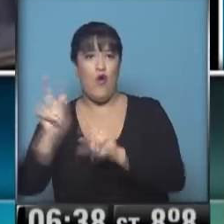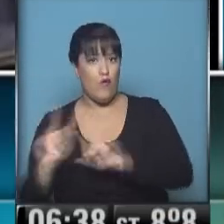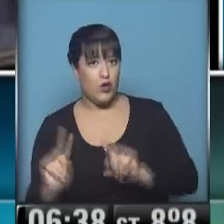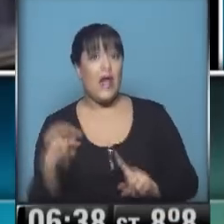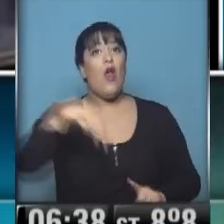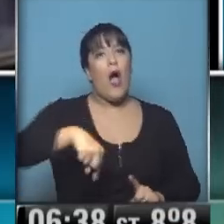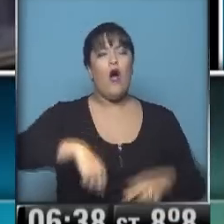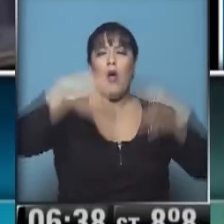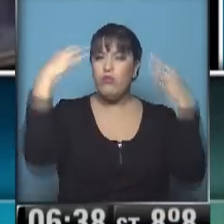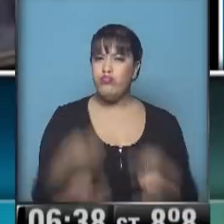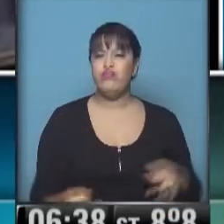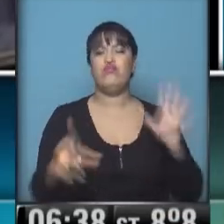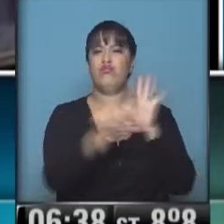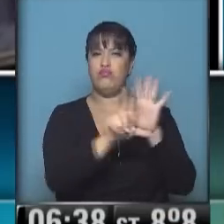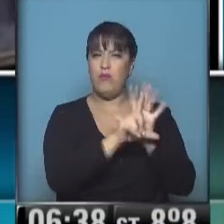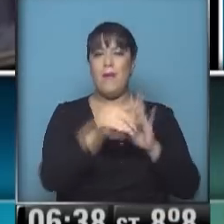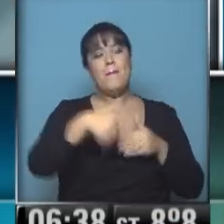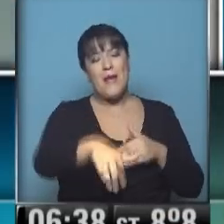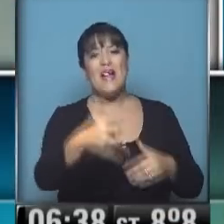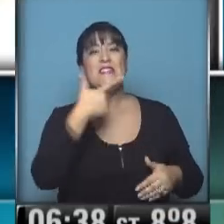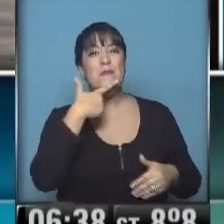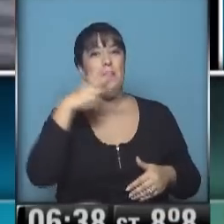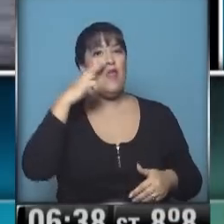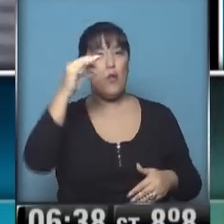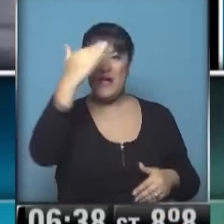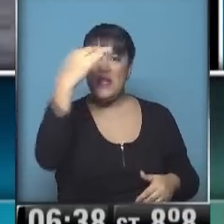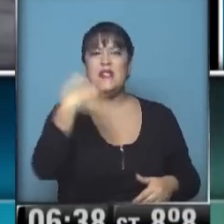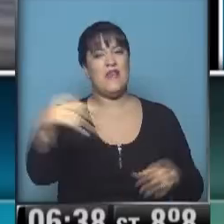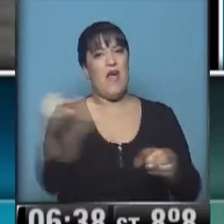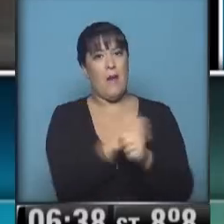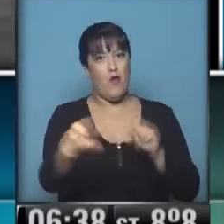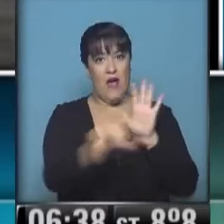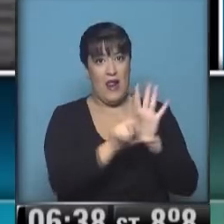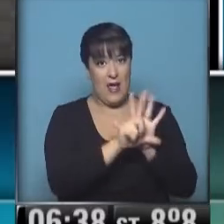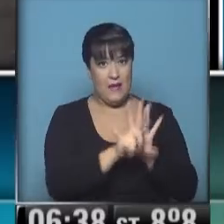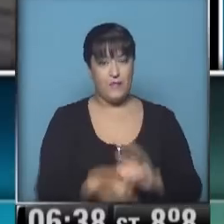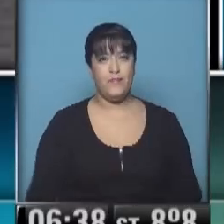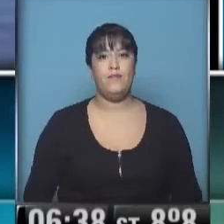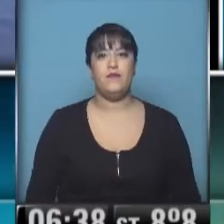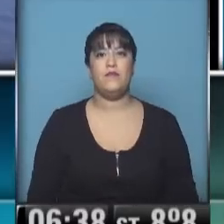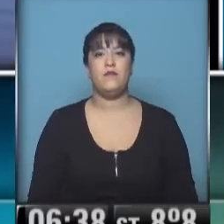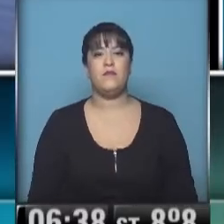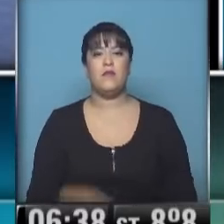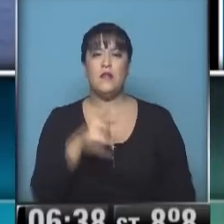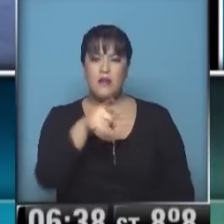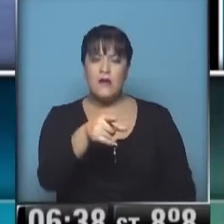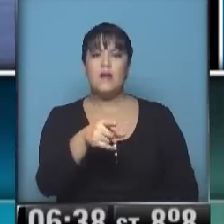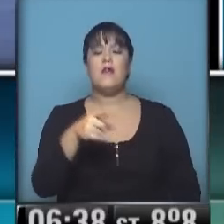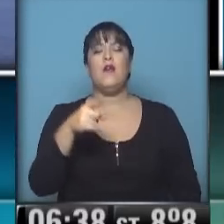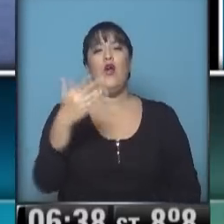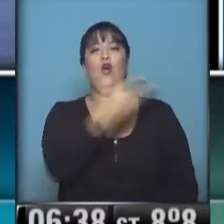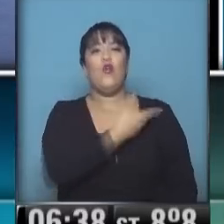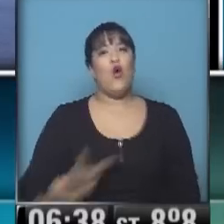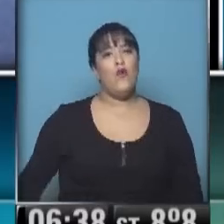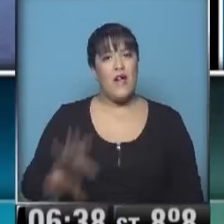reglamentación antes de septiembre de 2015. Emergencia por la... El gobernador bonaerense Daniel